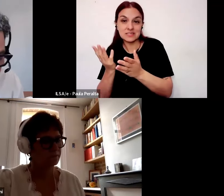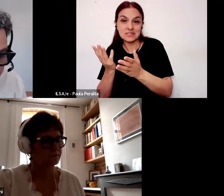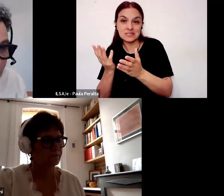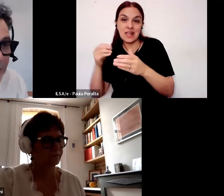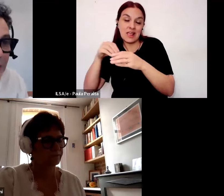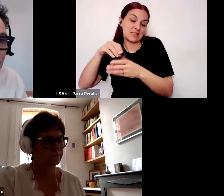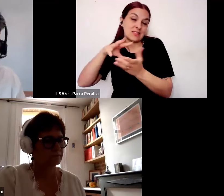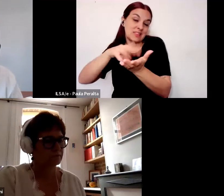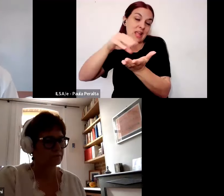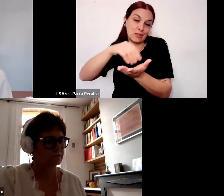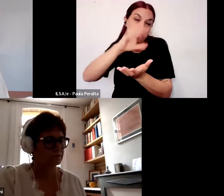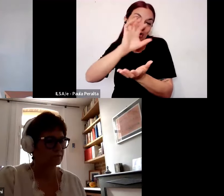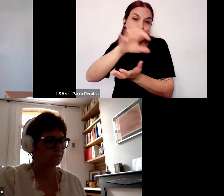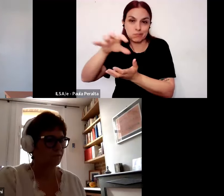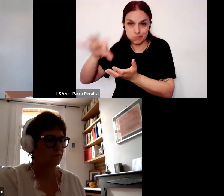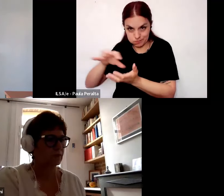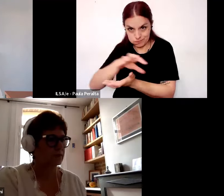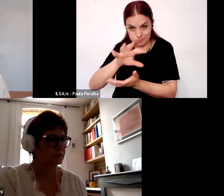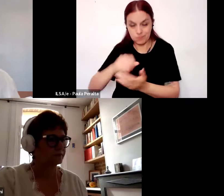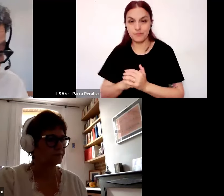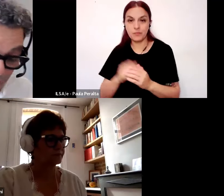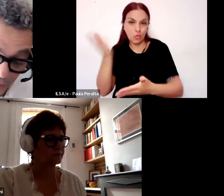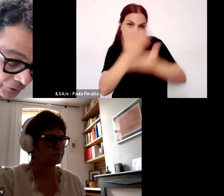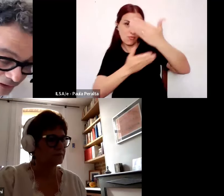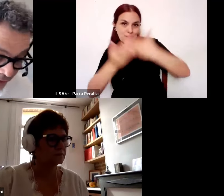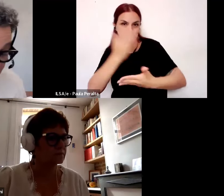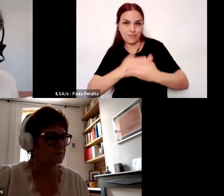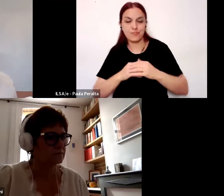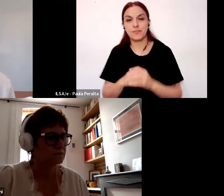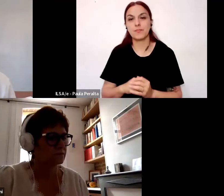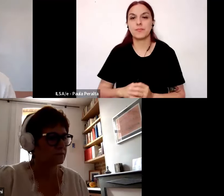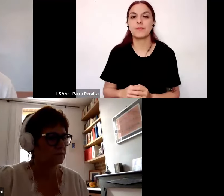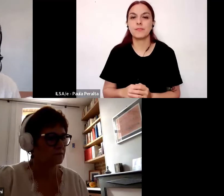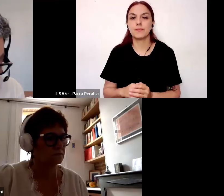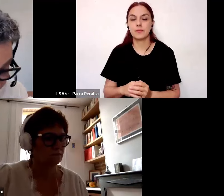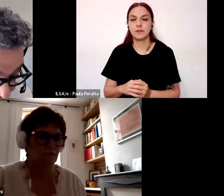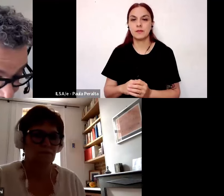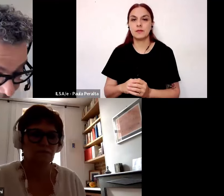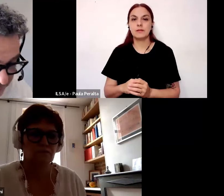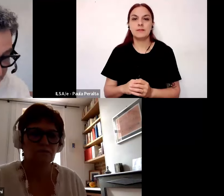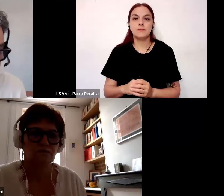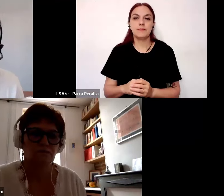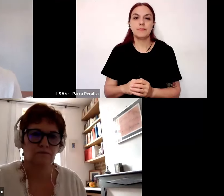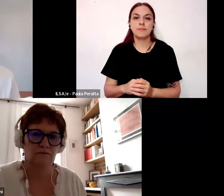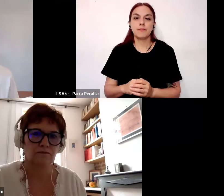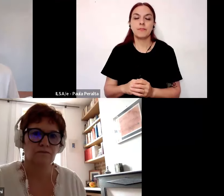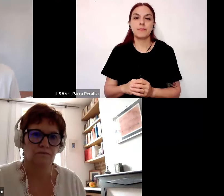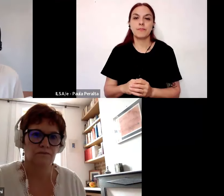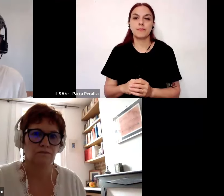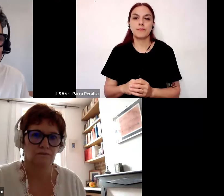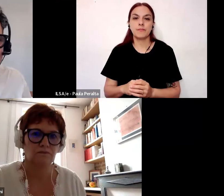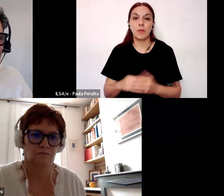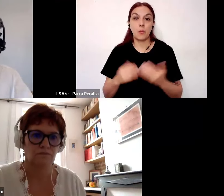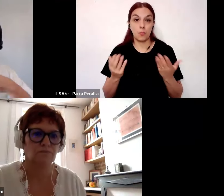territorio el territorio pedagógico de los institutos de formación docente entonces